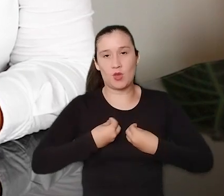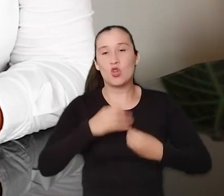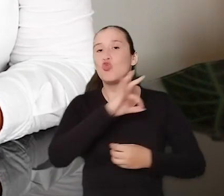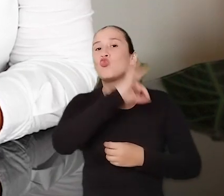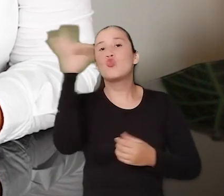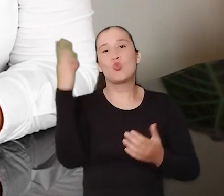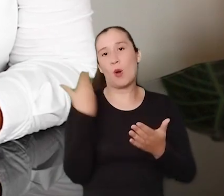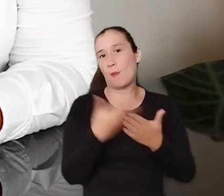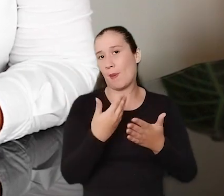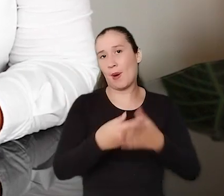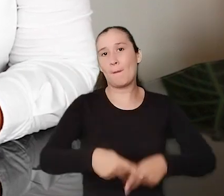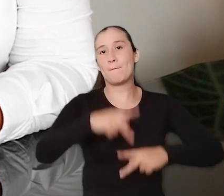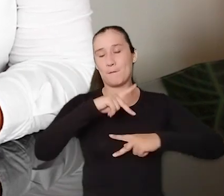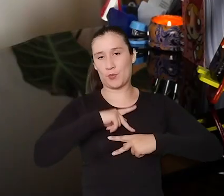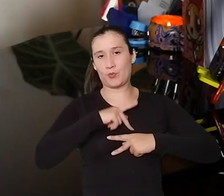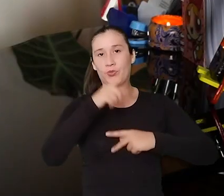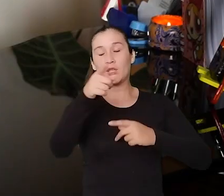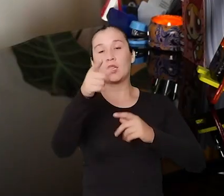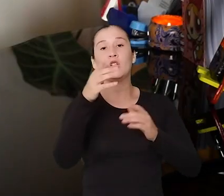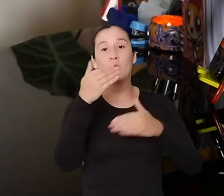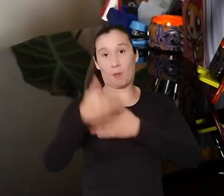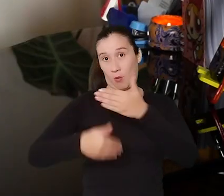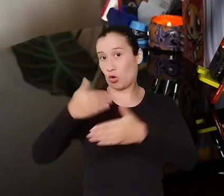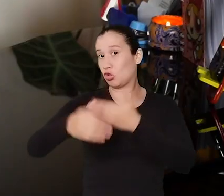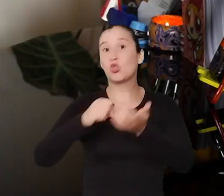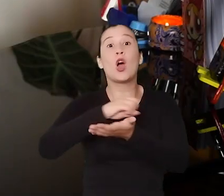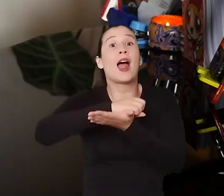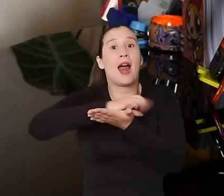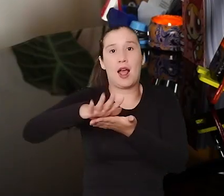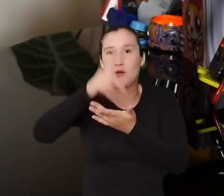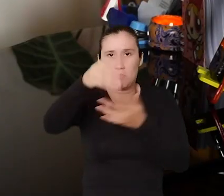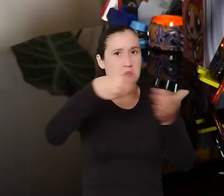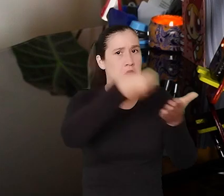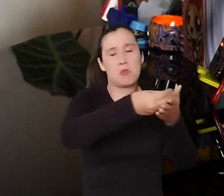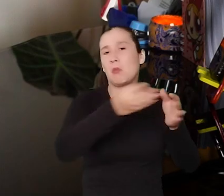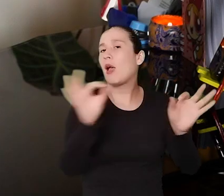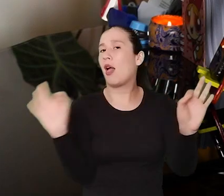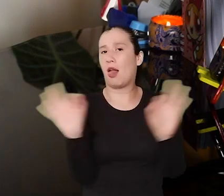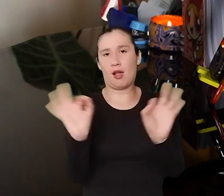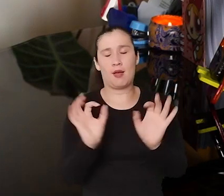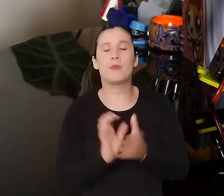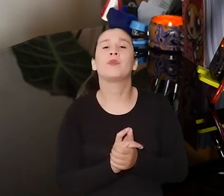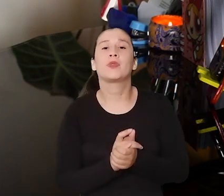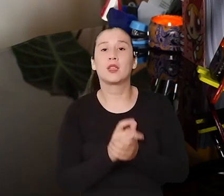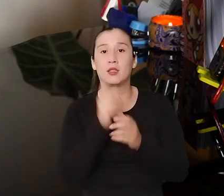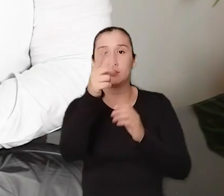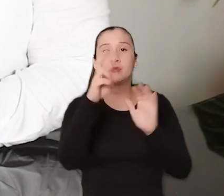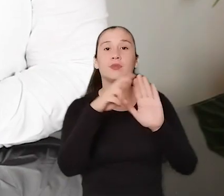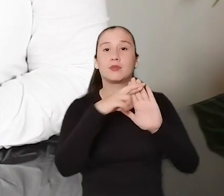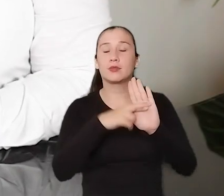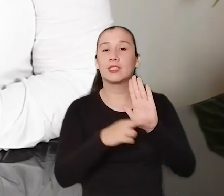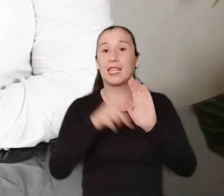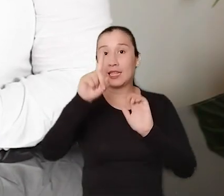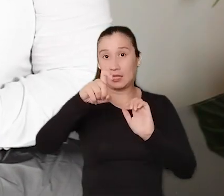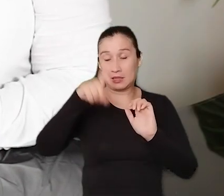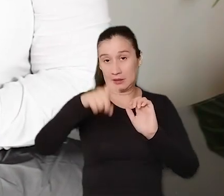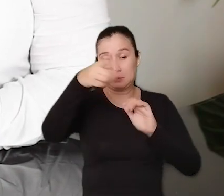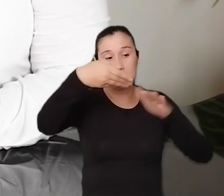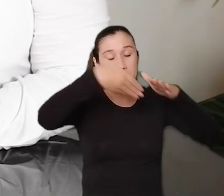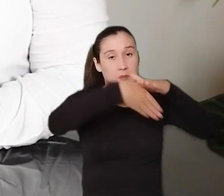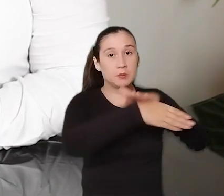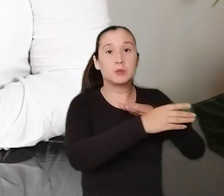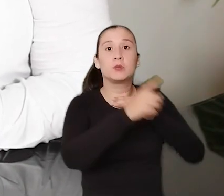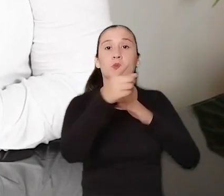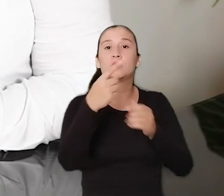urbana y no cuentan con sus escrituras. Recuerde que este proceso es totalmente gratuito, no se deje engañar. Los requisitos para